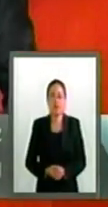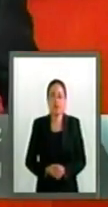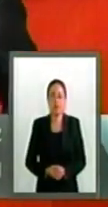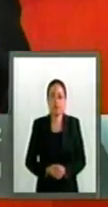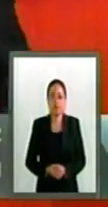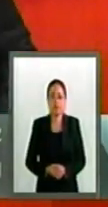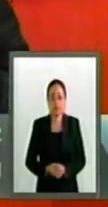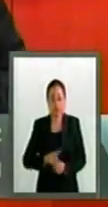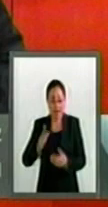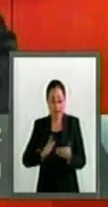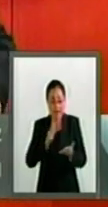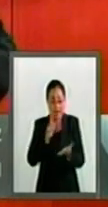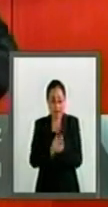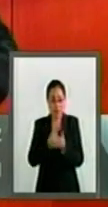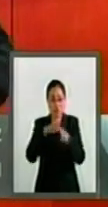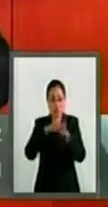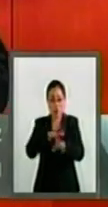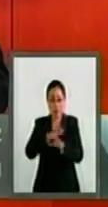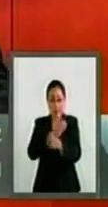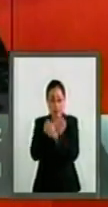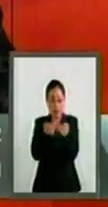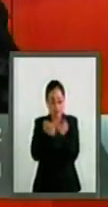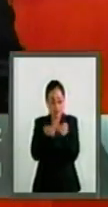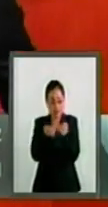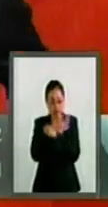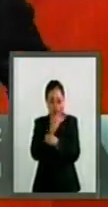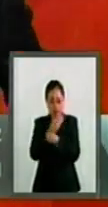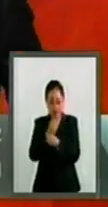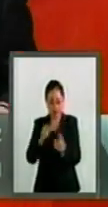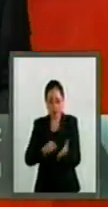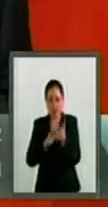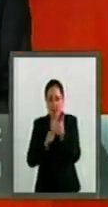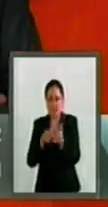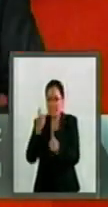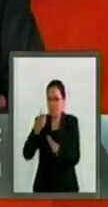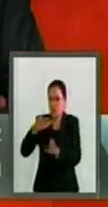la reforma educativa fue un golpe de Estado.